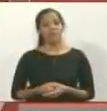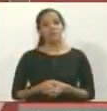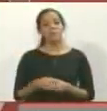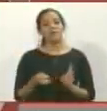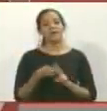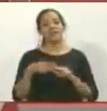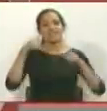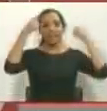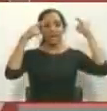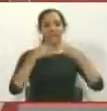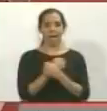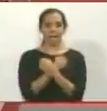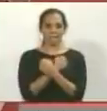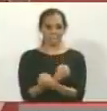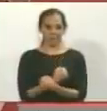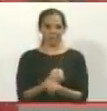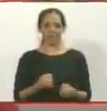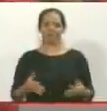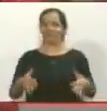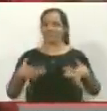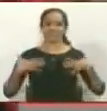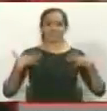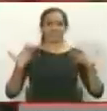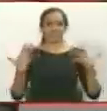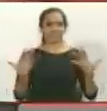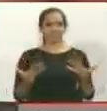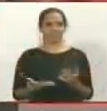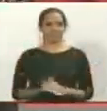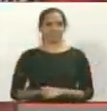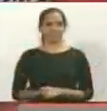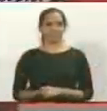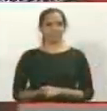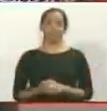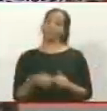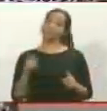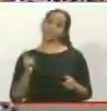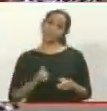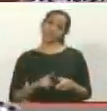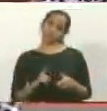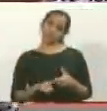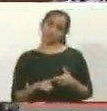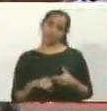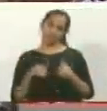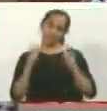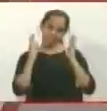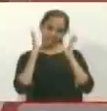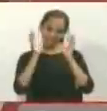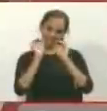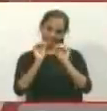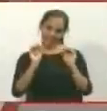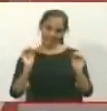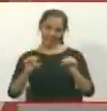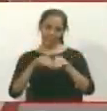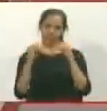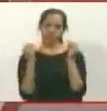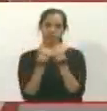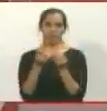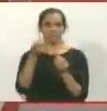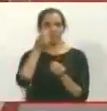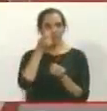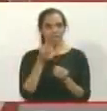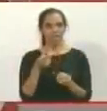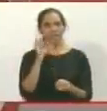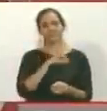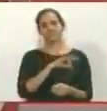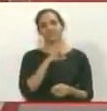Numeral Chávez es más que amor. Sí, Entonces, alerto a los organismos de seguridad con este